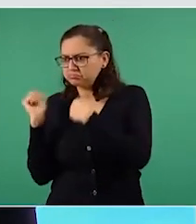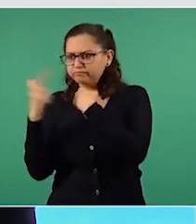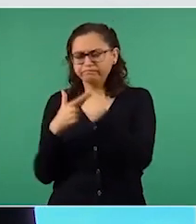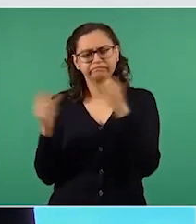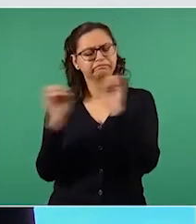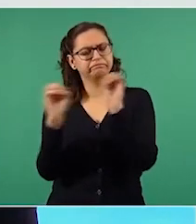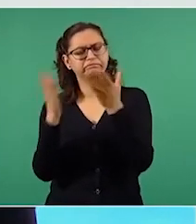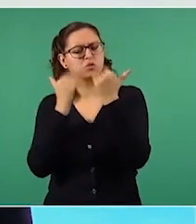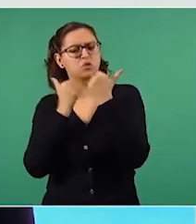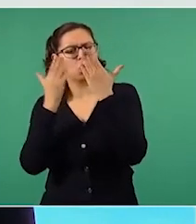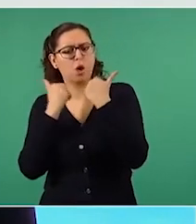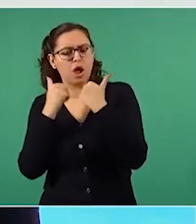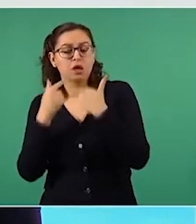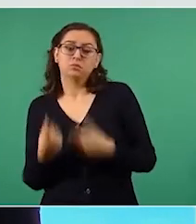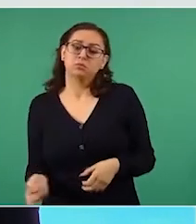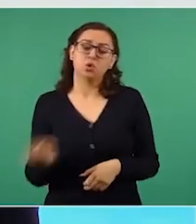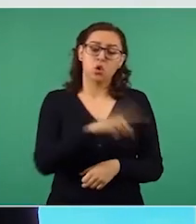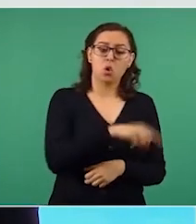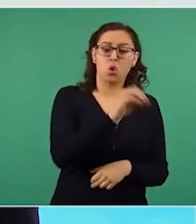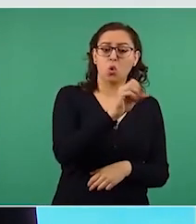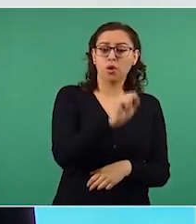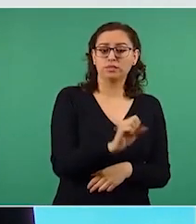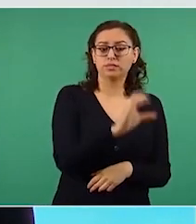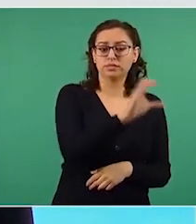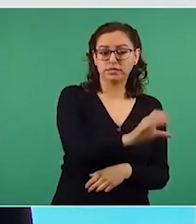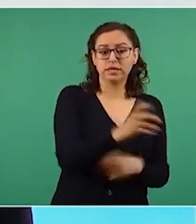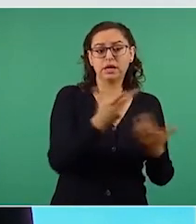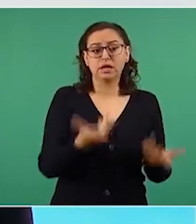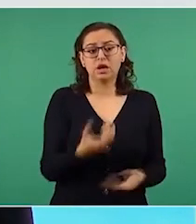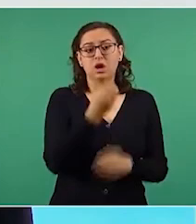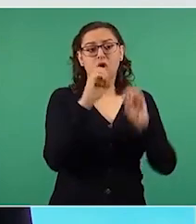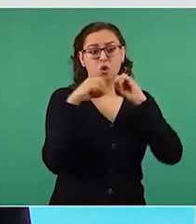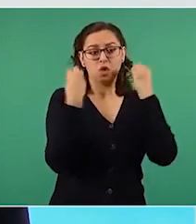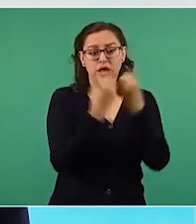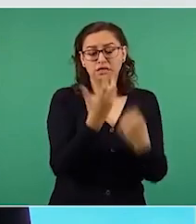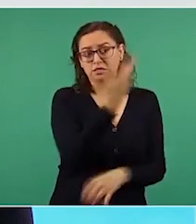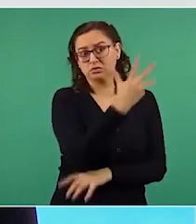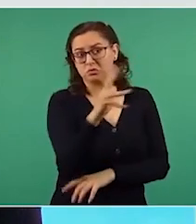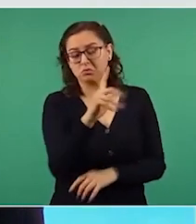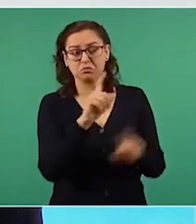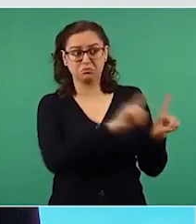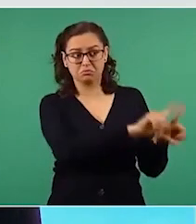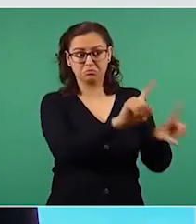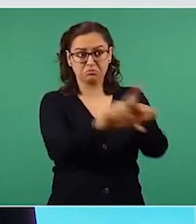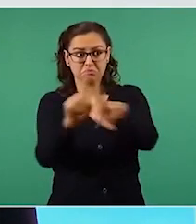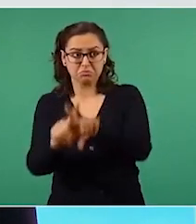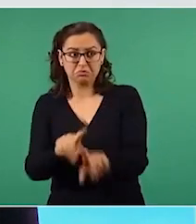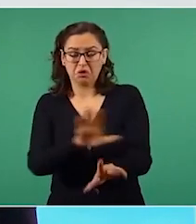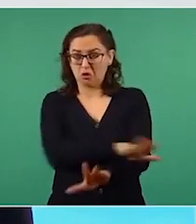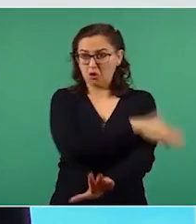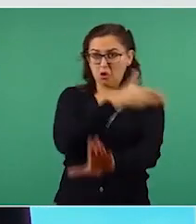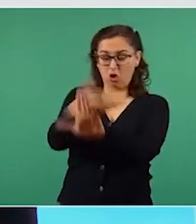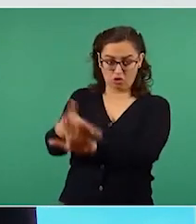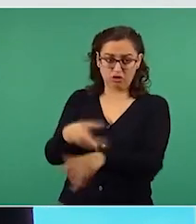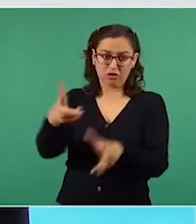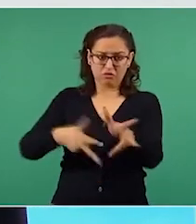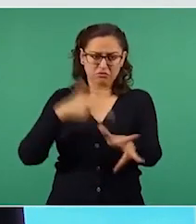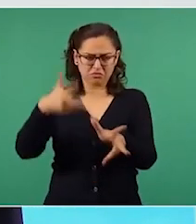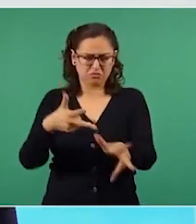organizaciones sociales y ambientales, no se ha criminalizado ni se ha acusado de traidor a ninguna organización